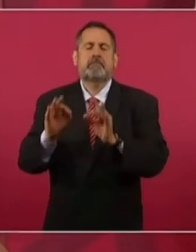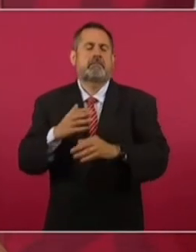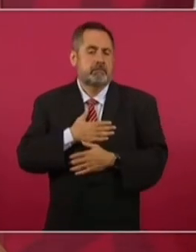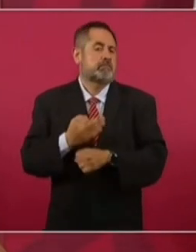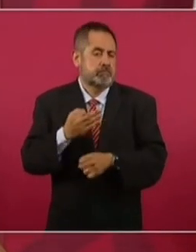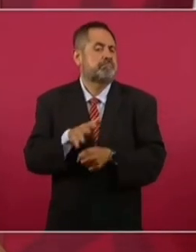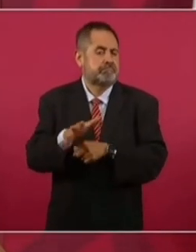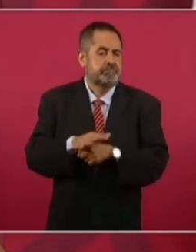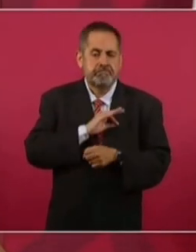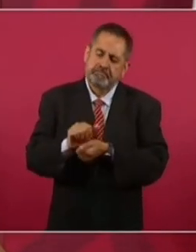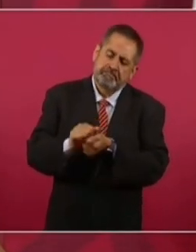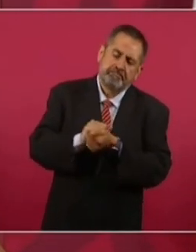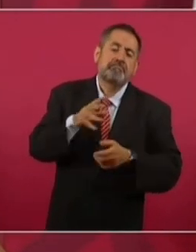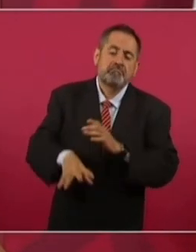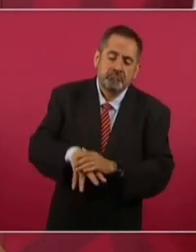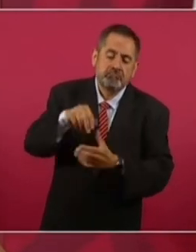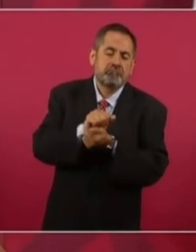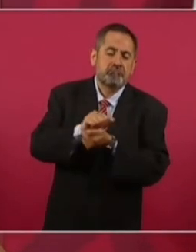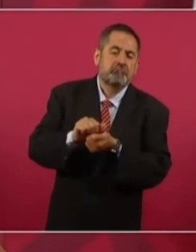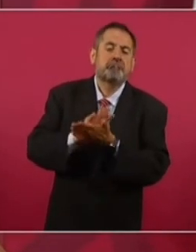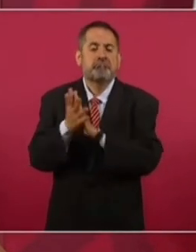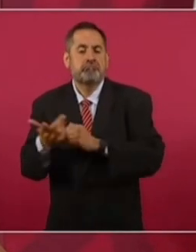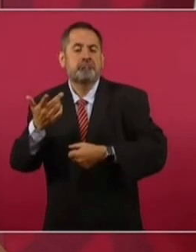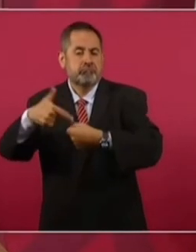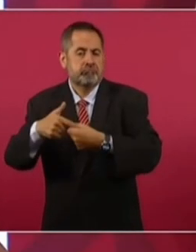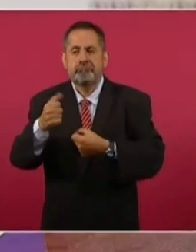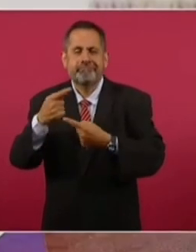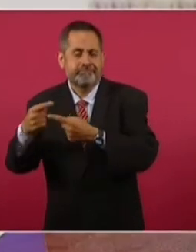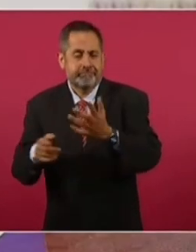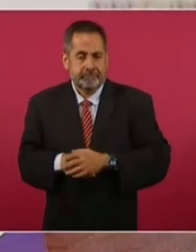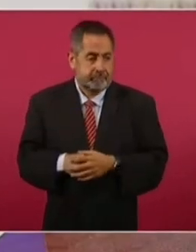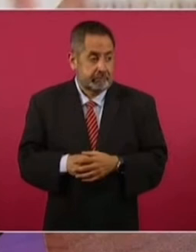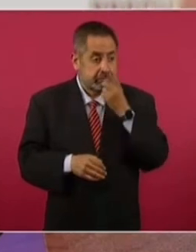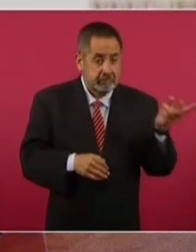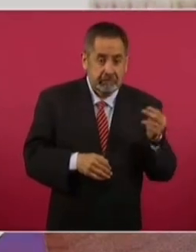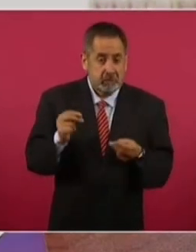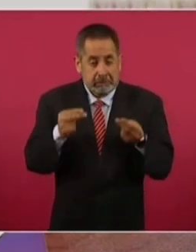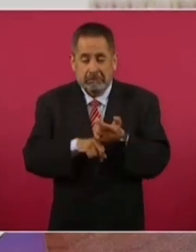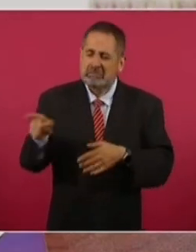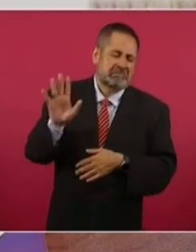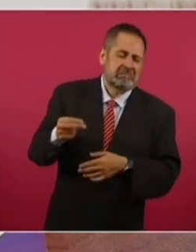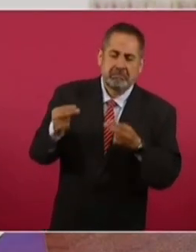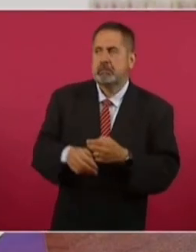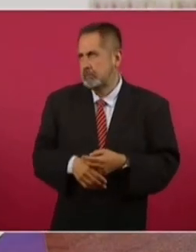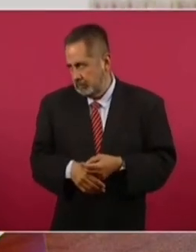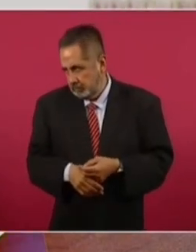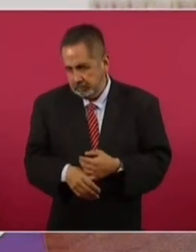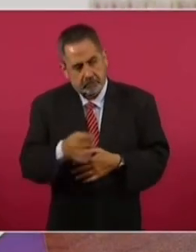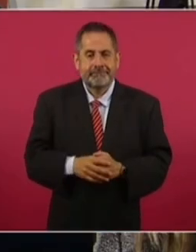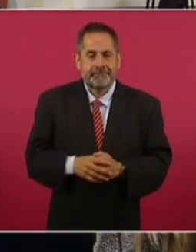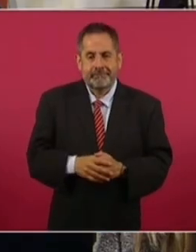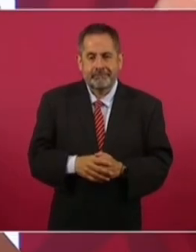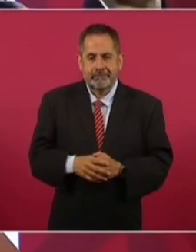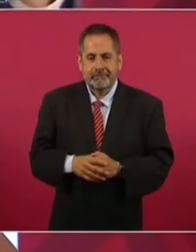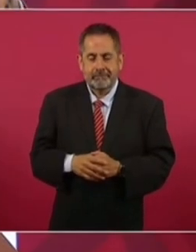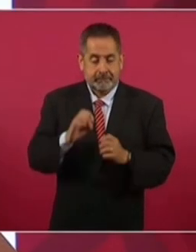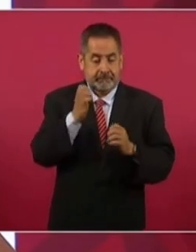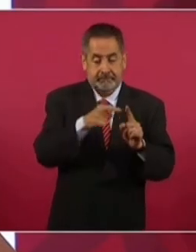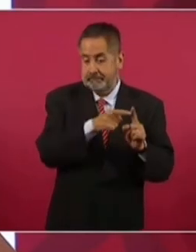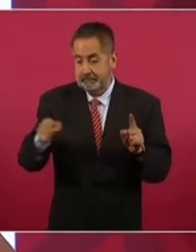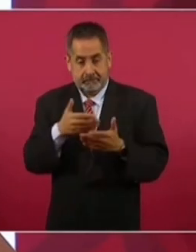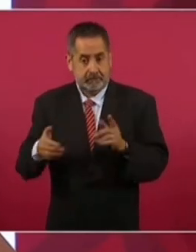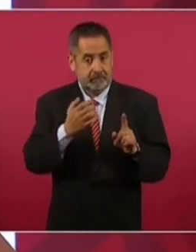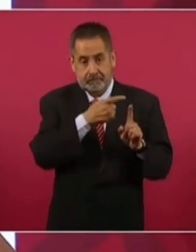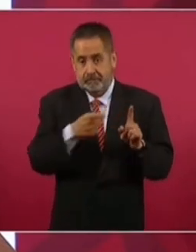tendríamos capacidad para refinar nuestra materia prima. Acerca de que no es negocio la refinación, siguen con eso. Les voy a dar una noticia. De enero a la